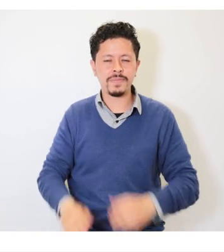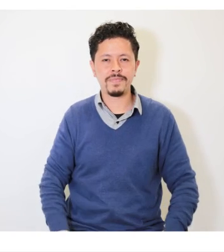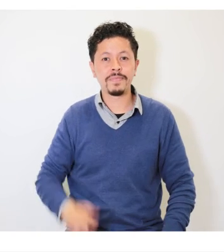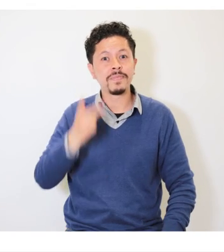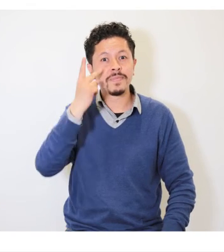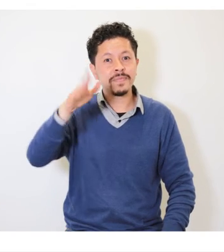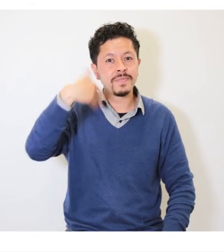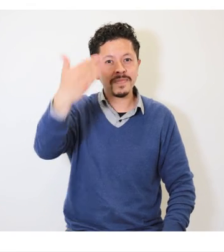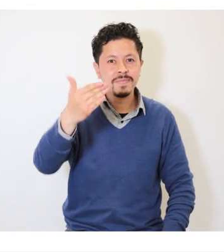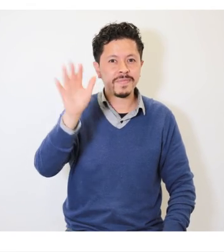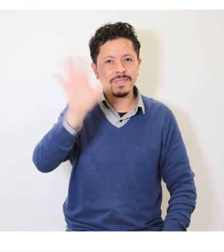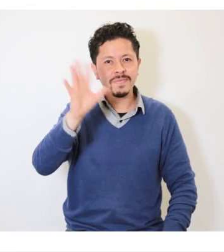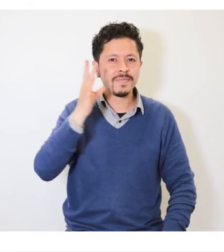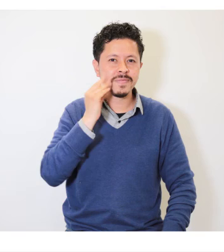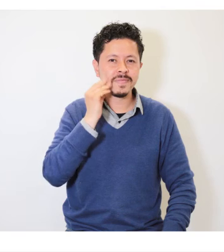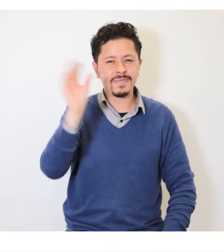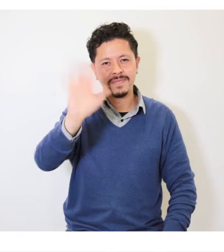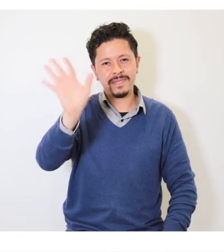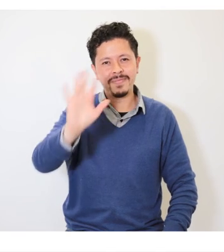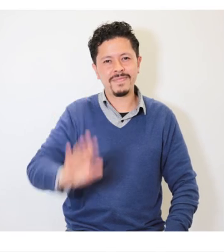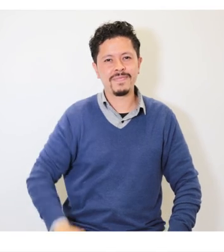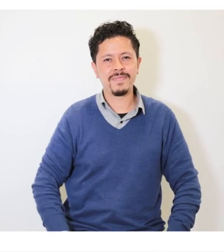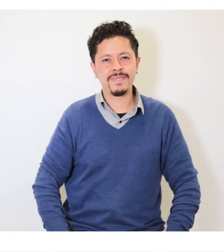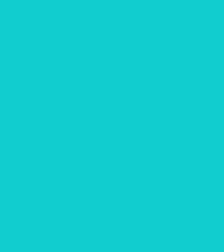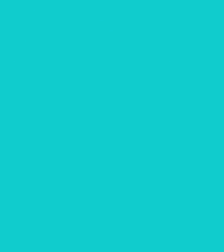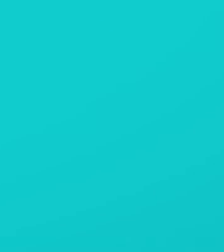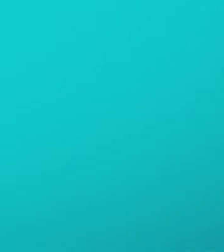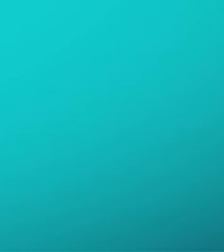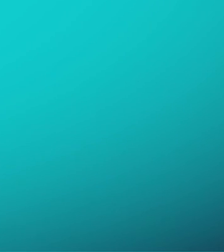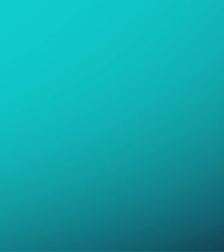Hasta la próxima exploradoras y exploradores.